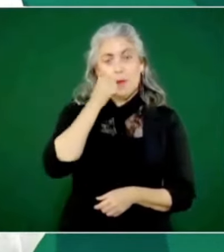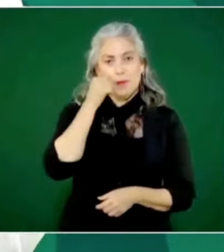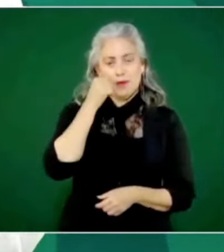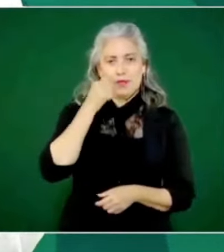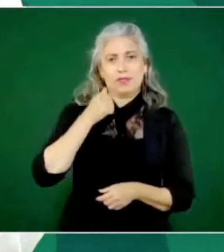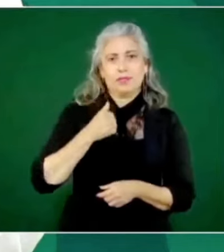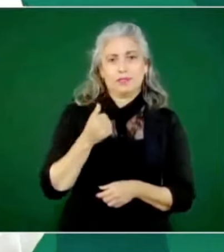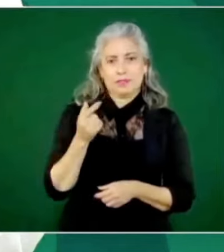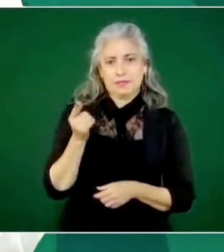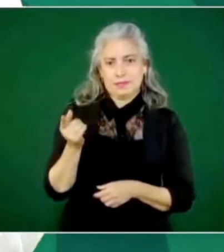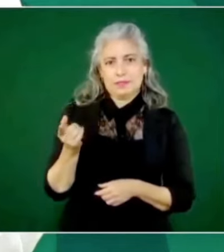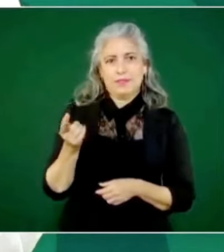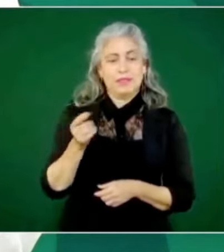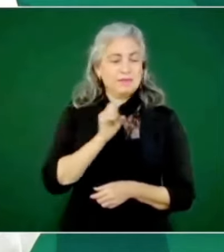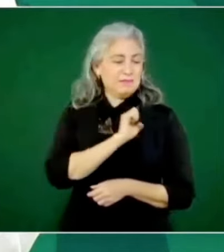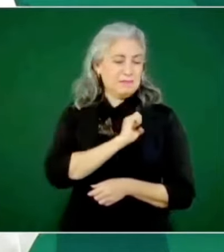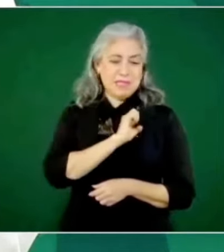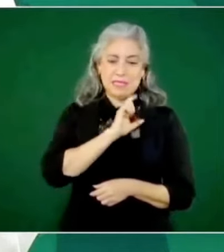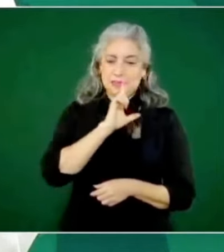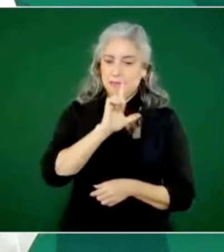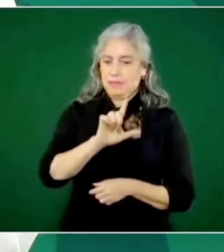pues es especial.